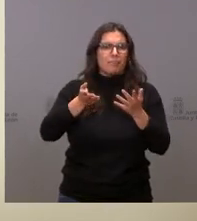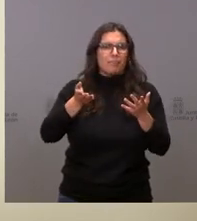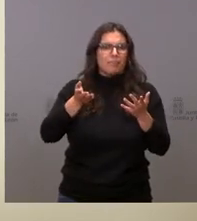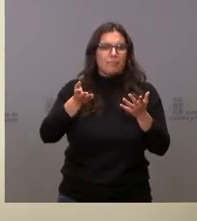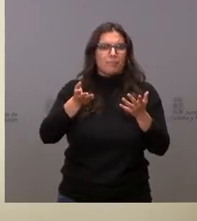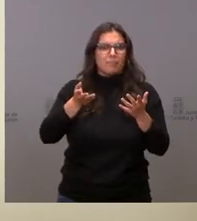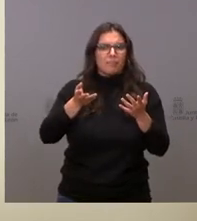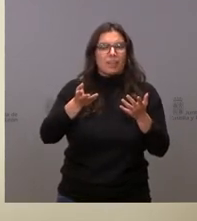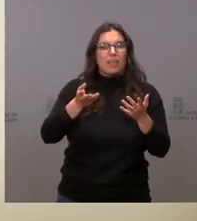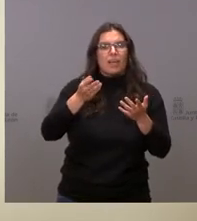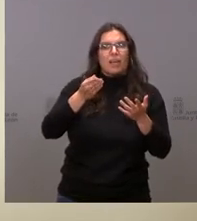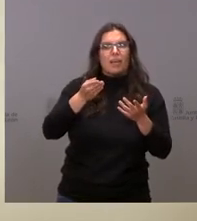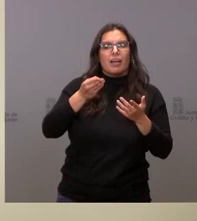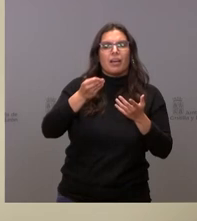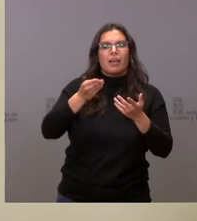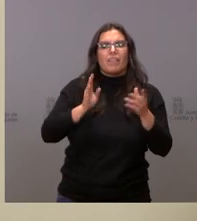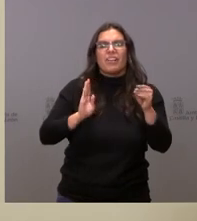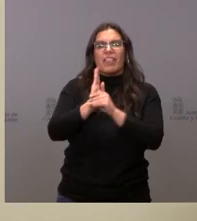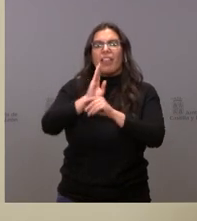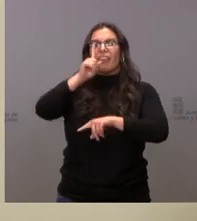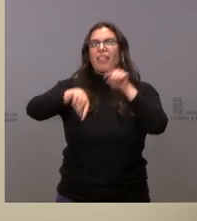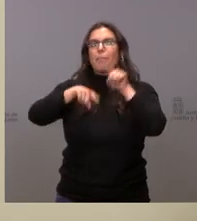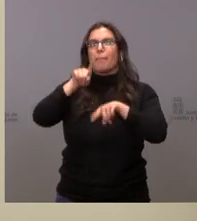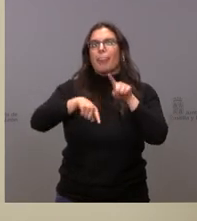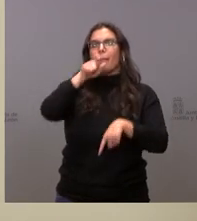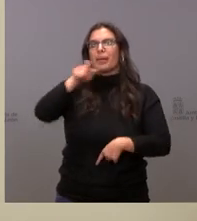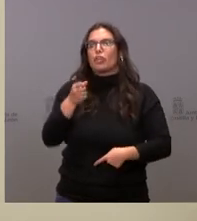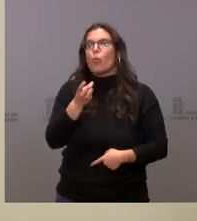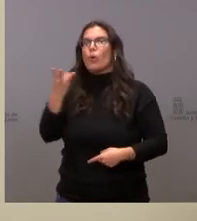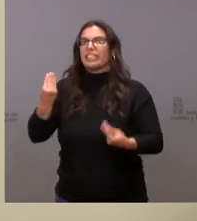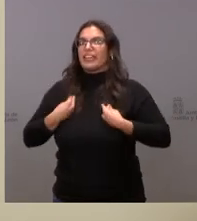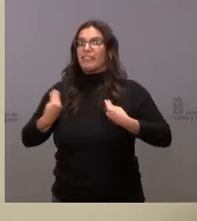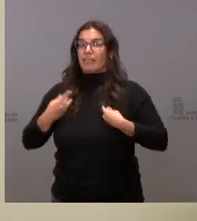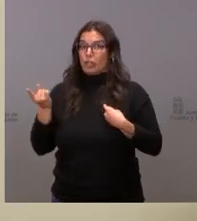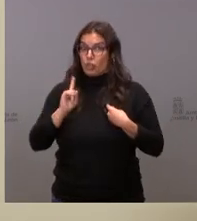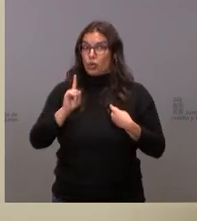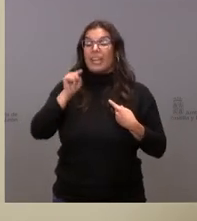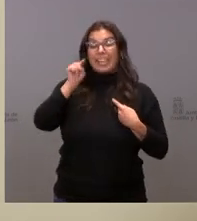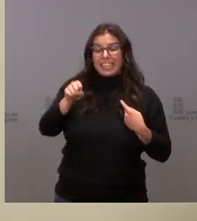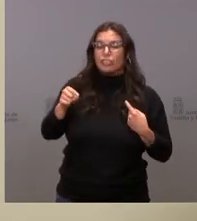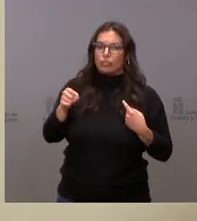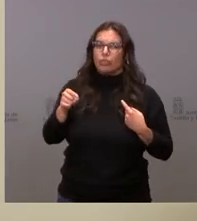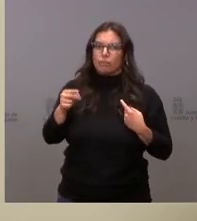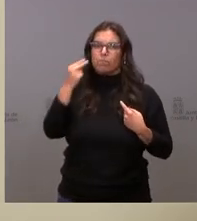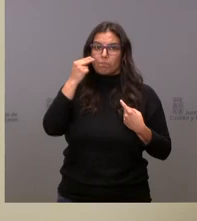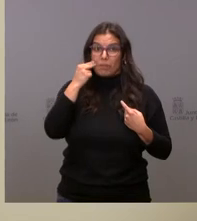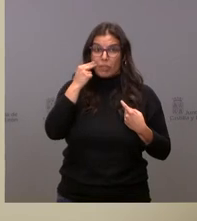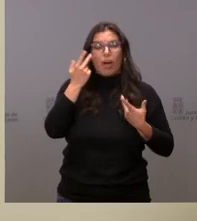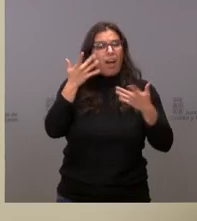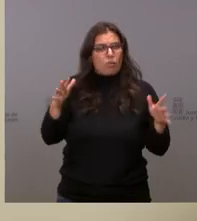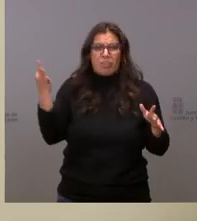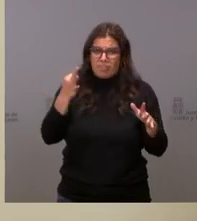valorando exclusivamente la financiación per cápita eso es ese temor el que hace que sea más urgente